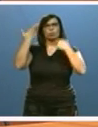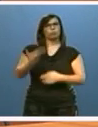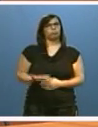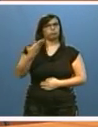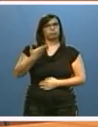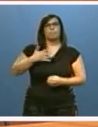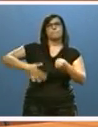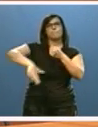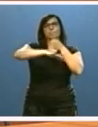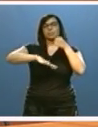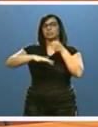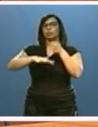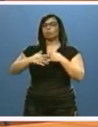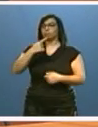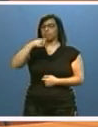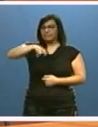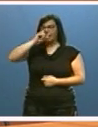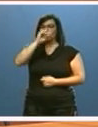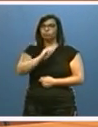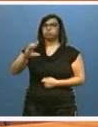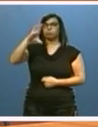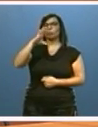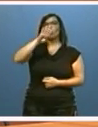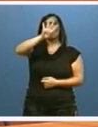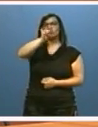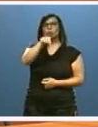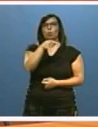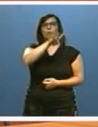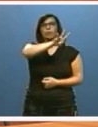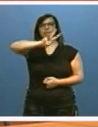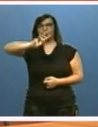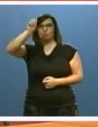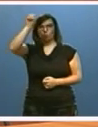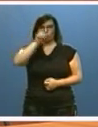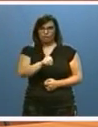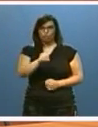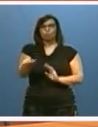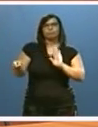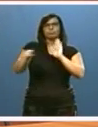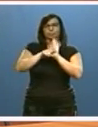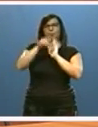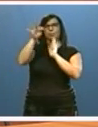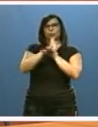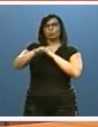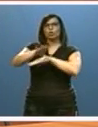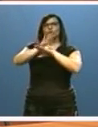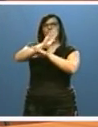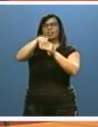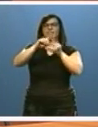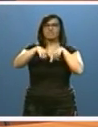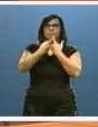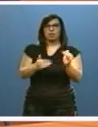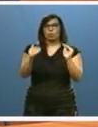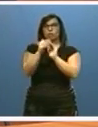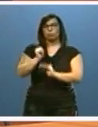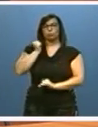con un aumento en 2016 del 4,43% en el presupuesto de la Consejería de Familia e Igualdad de